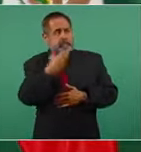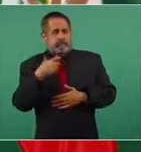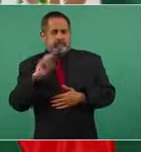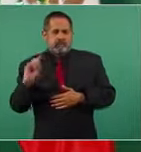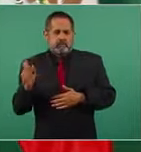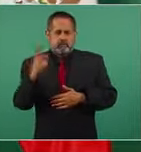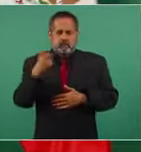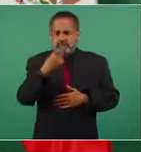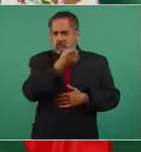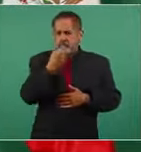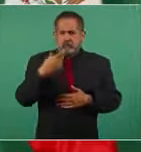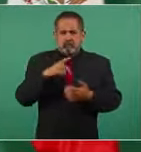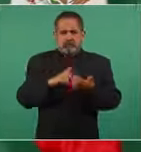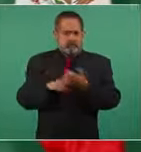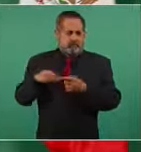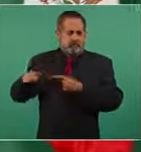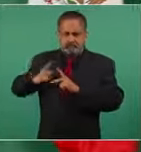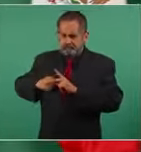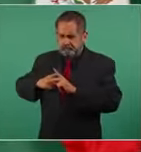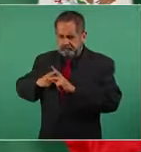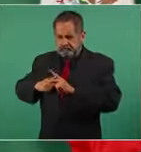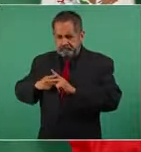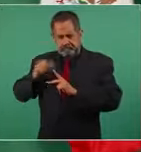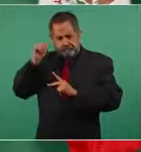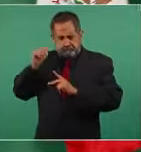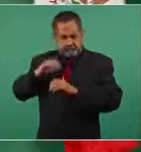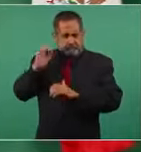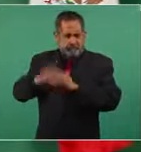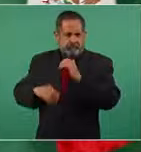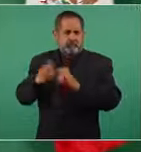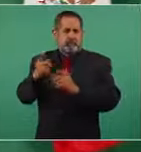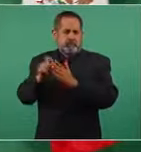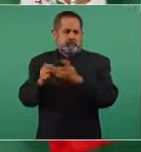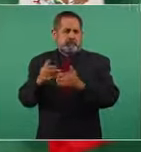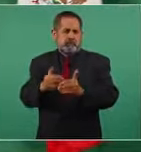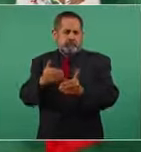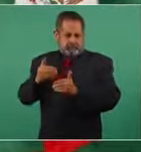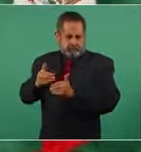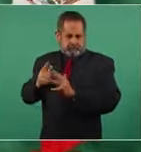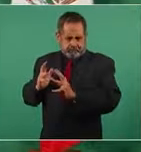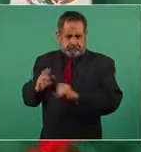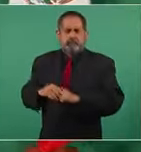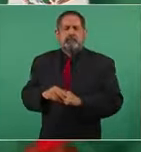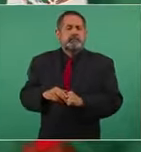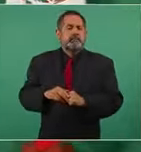Ellos hacen su corte un mes después,